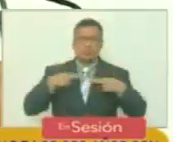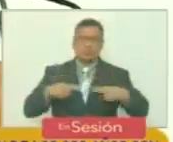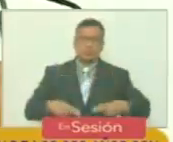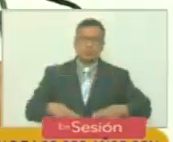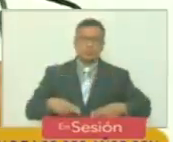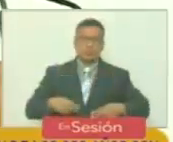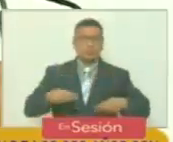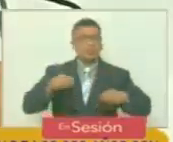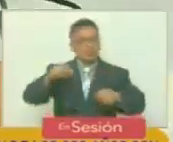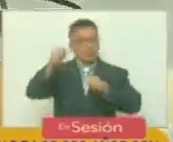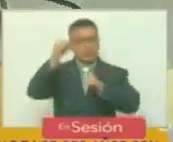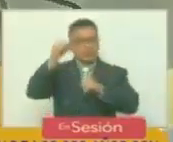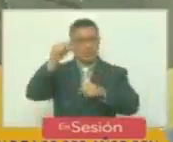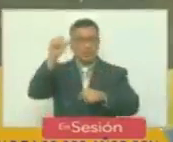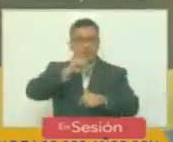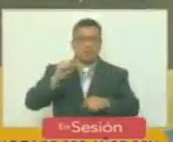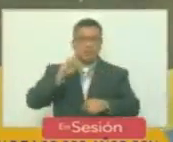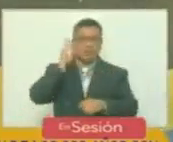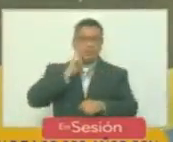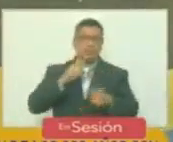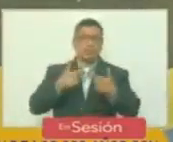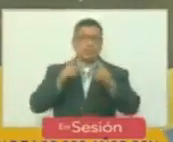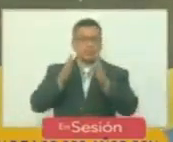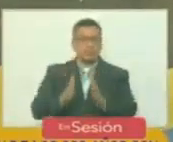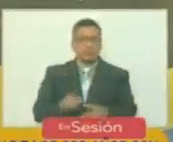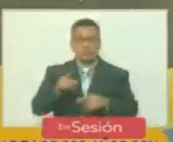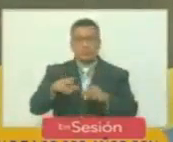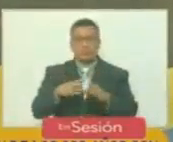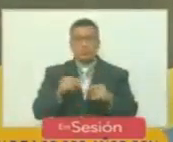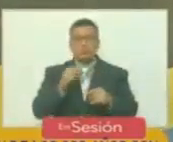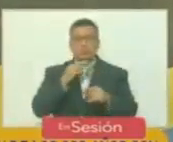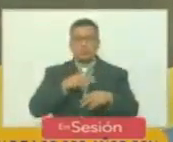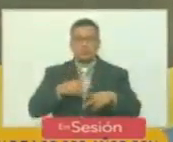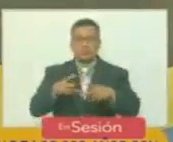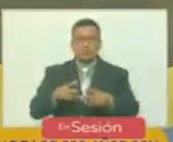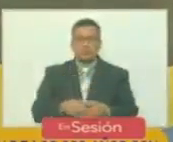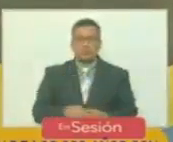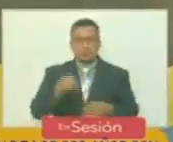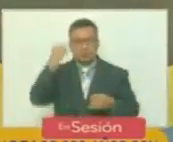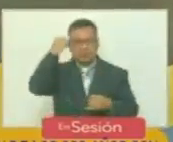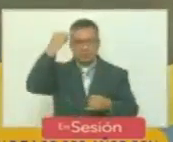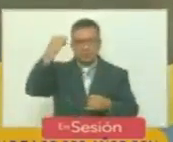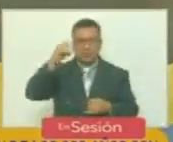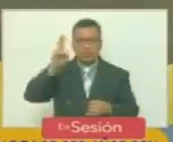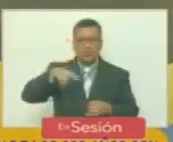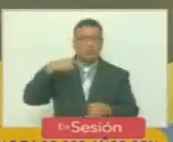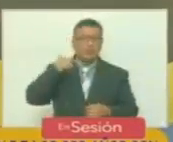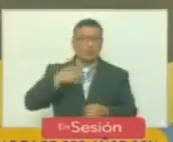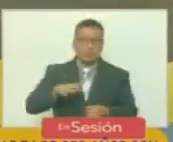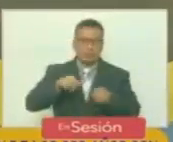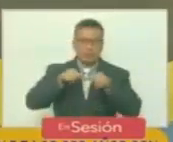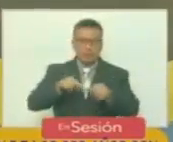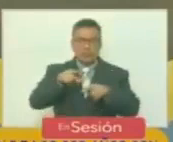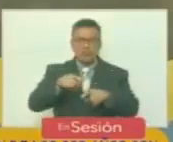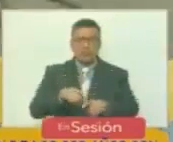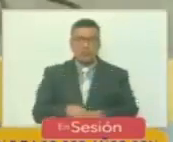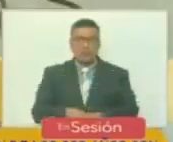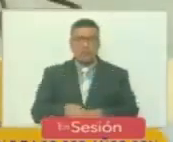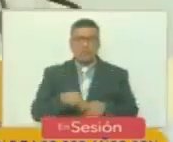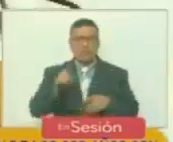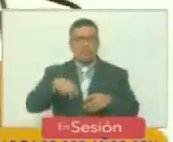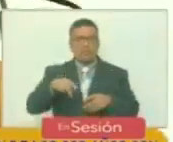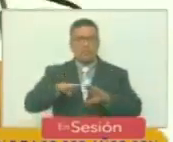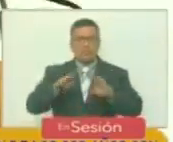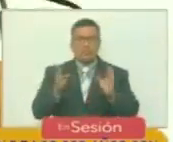libertador, que viva Simón Bolívar y que su espíritu y su diario nunca pierda vigencia en ninguna